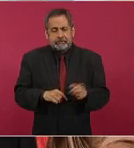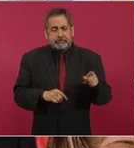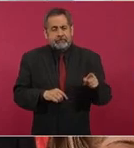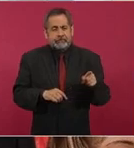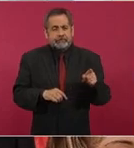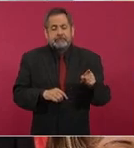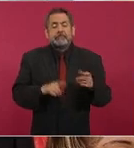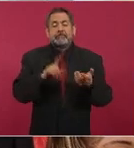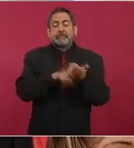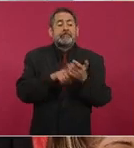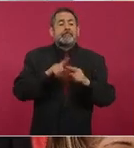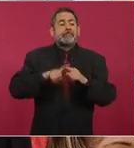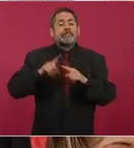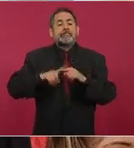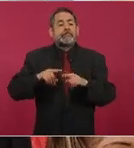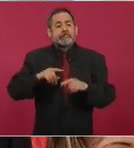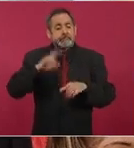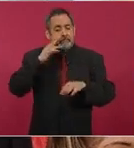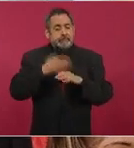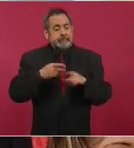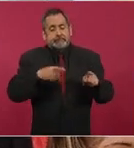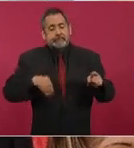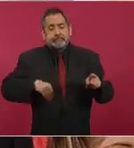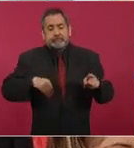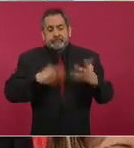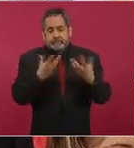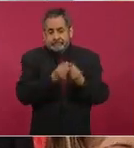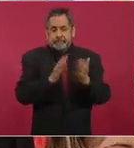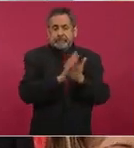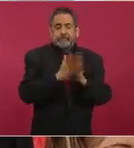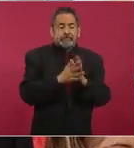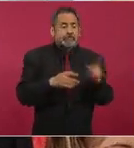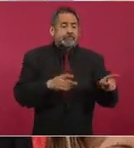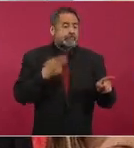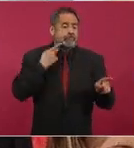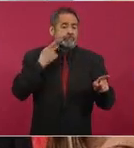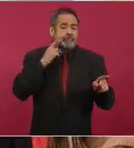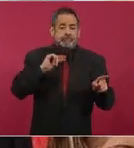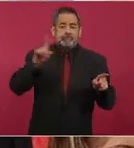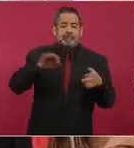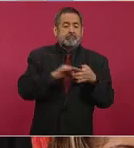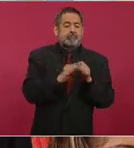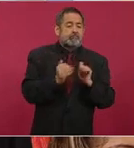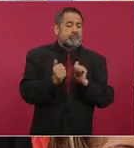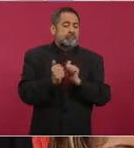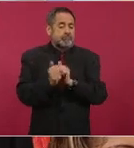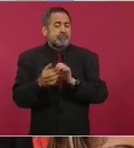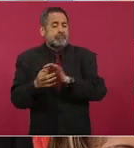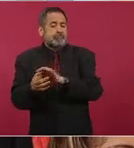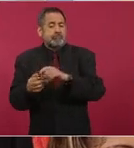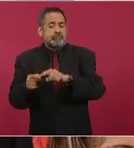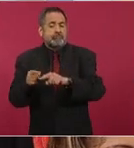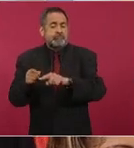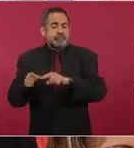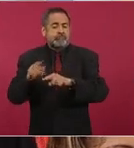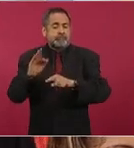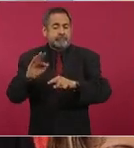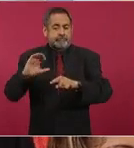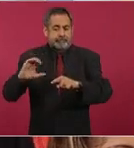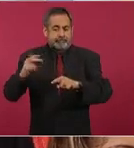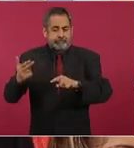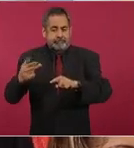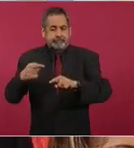que estuvo implicado un político muy cercano a Felipe